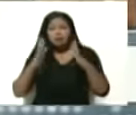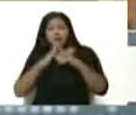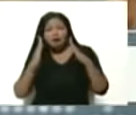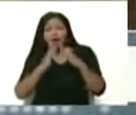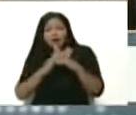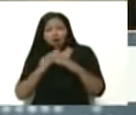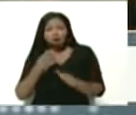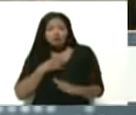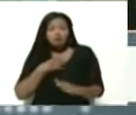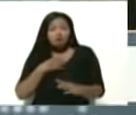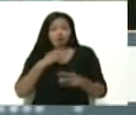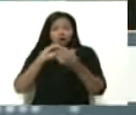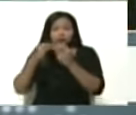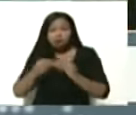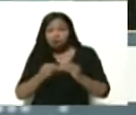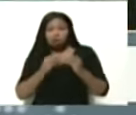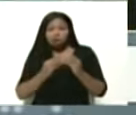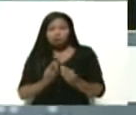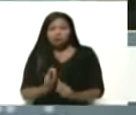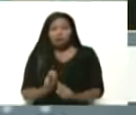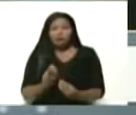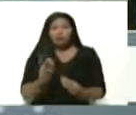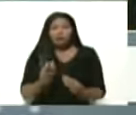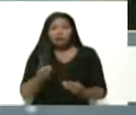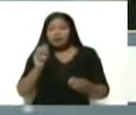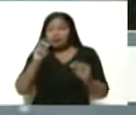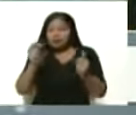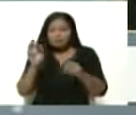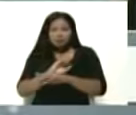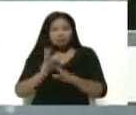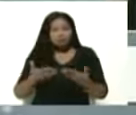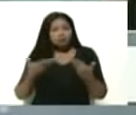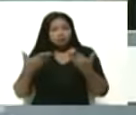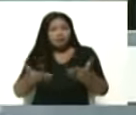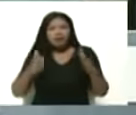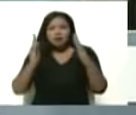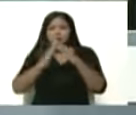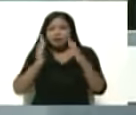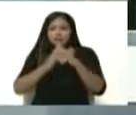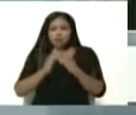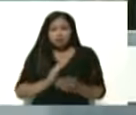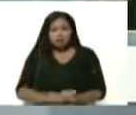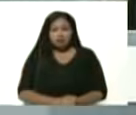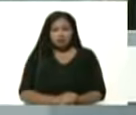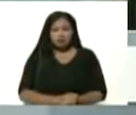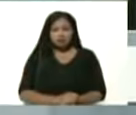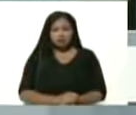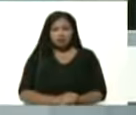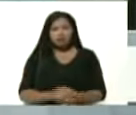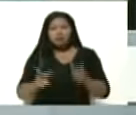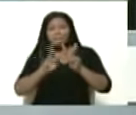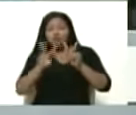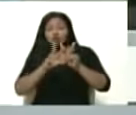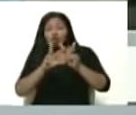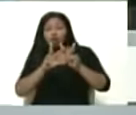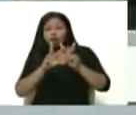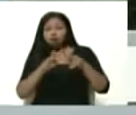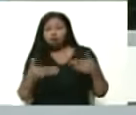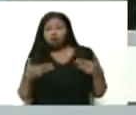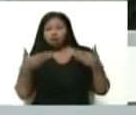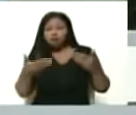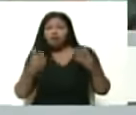y no puedan ser reparadas. inmediatamente entregarle vivienda de la gran misión Vivienda Venezuela